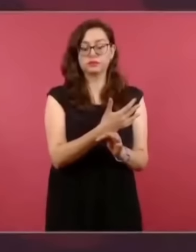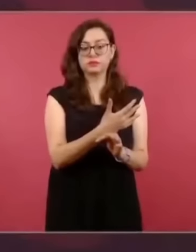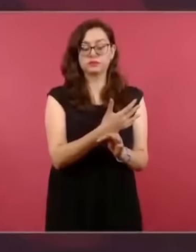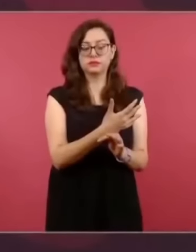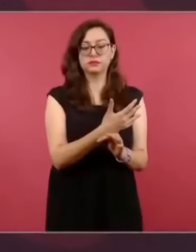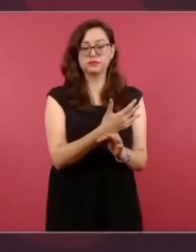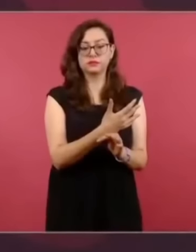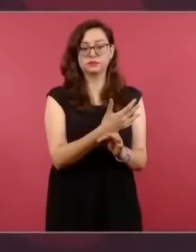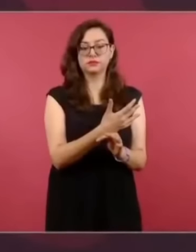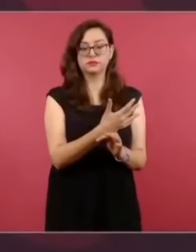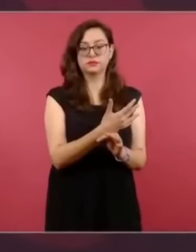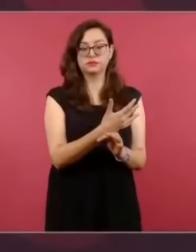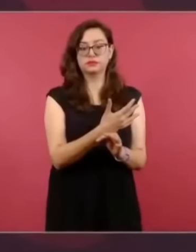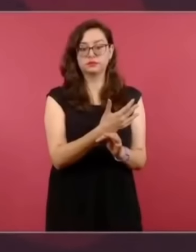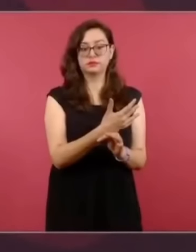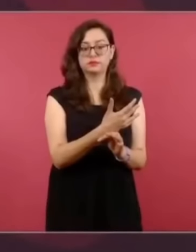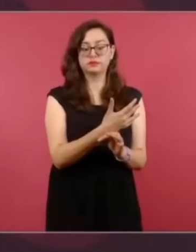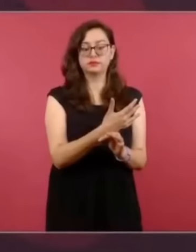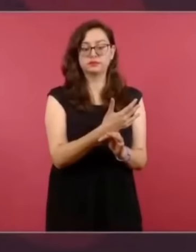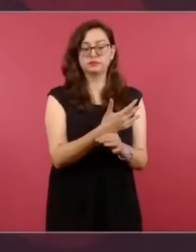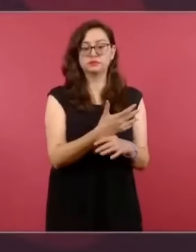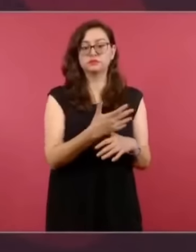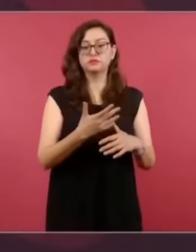cómo había perdido la vida